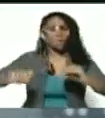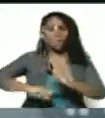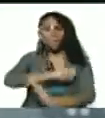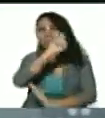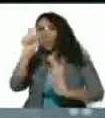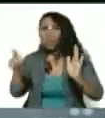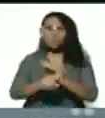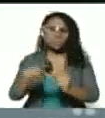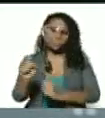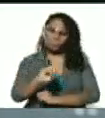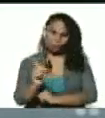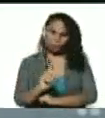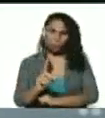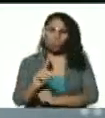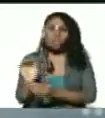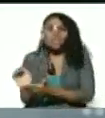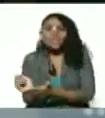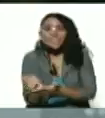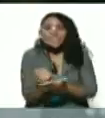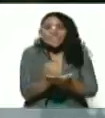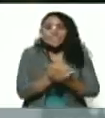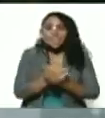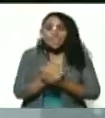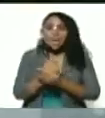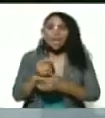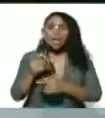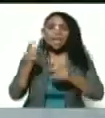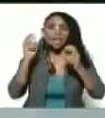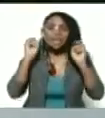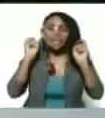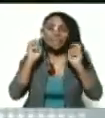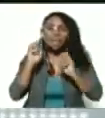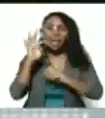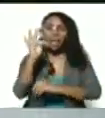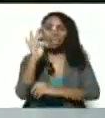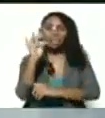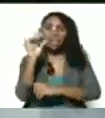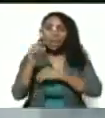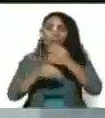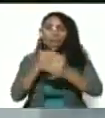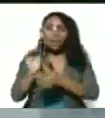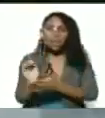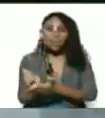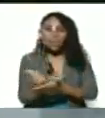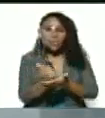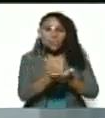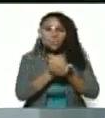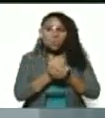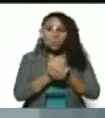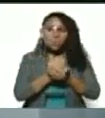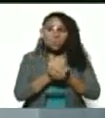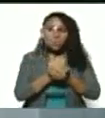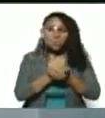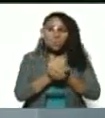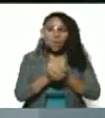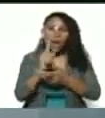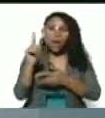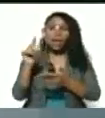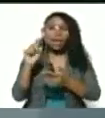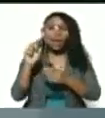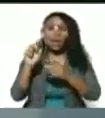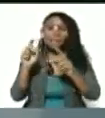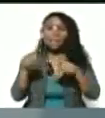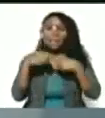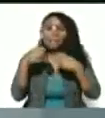lo recogió la agencia F y lo recogió el Miami Herald.